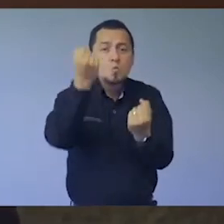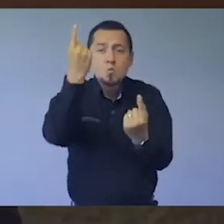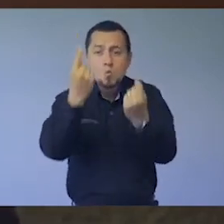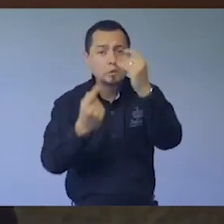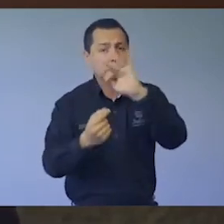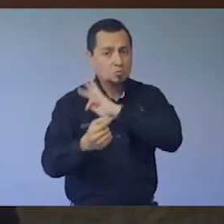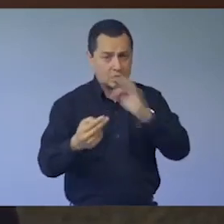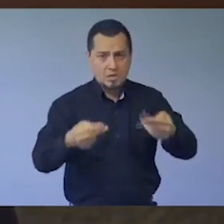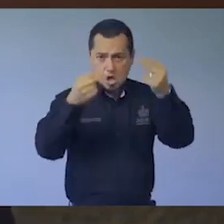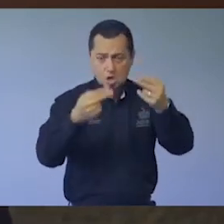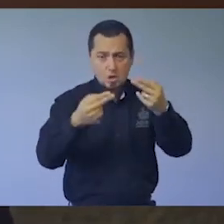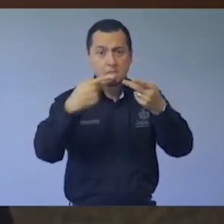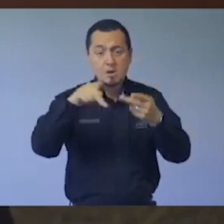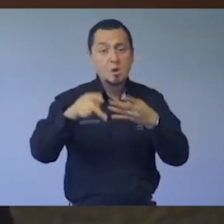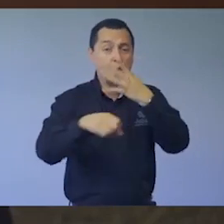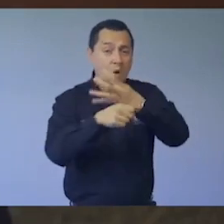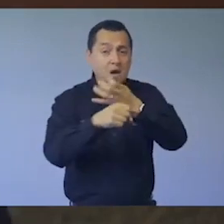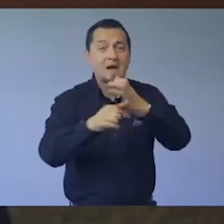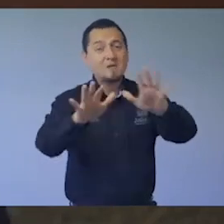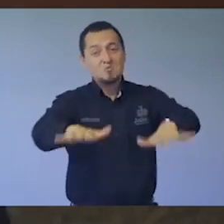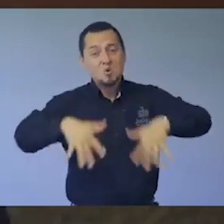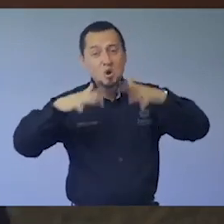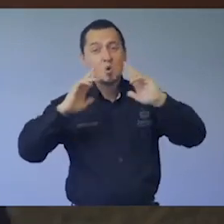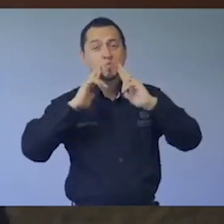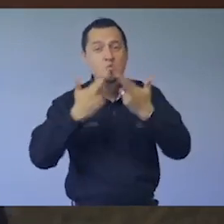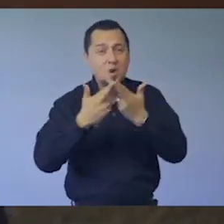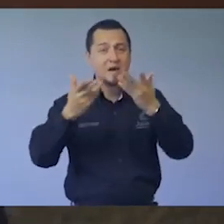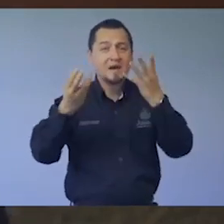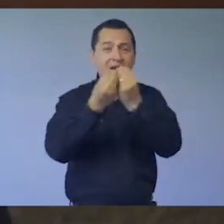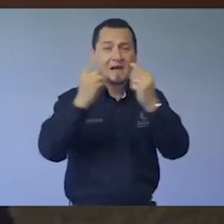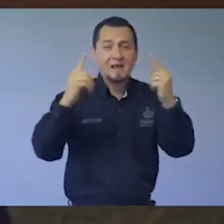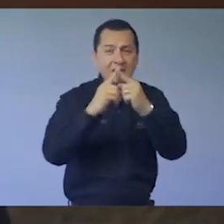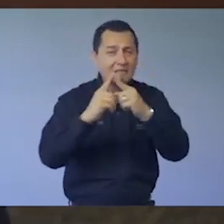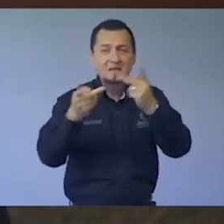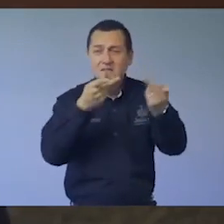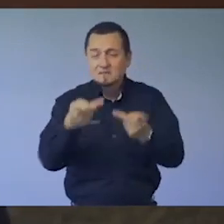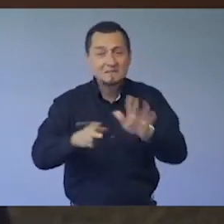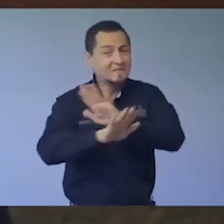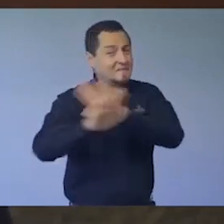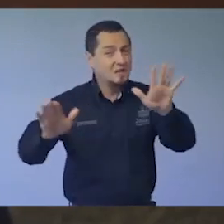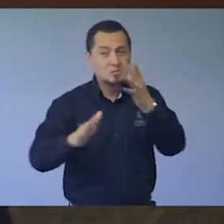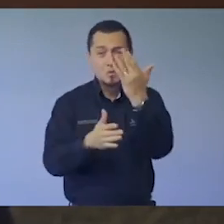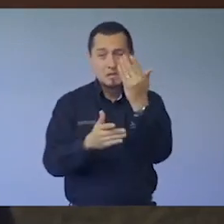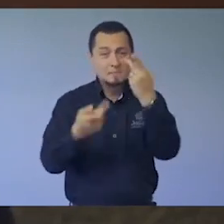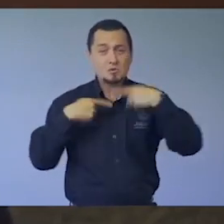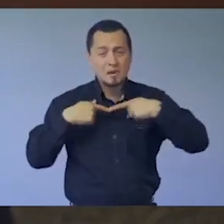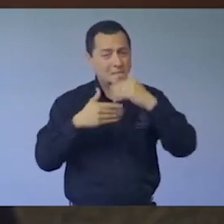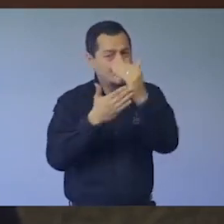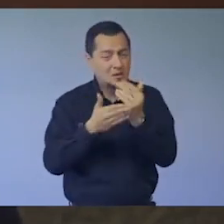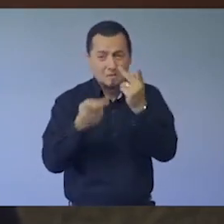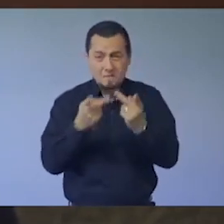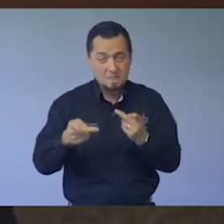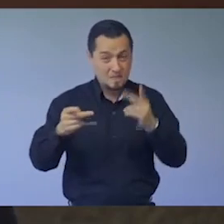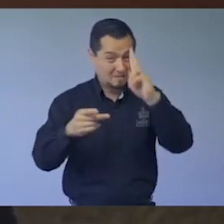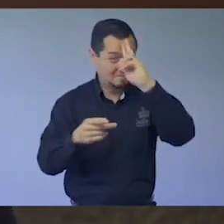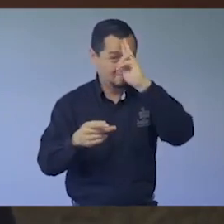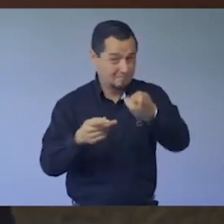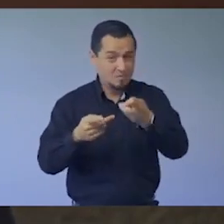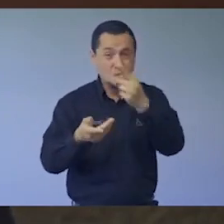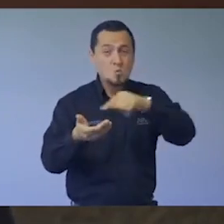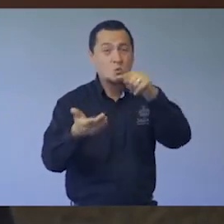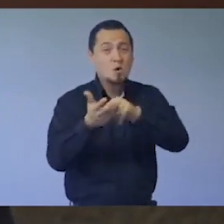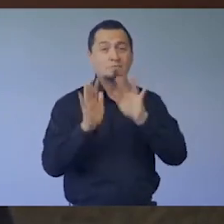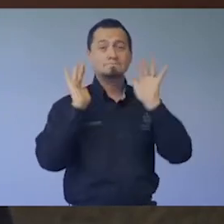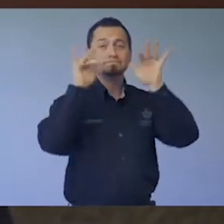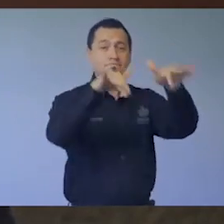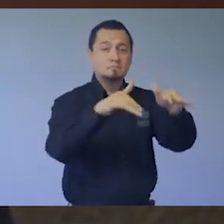esenciales. Cuarto, no podrá haber eventos, reuniones o congregaciones de más de 50 personas. Quinto, queda prohibido el